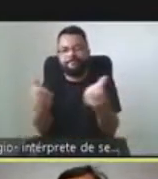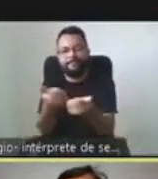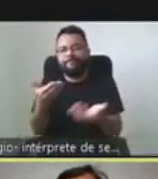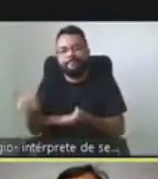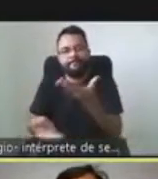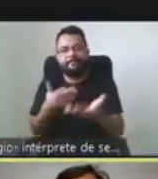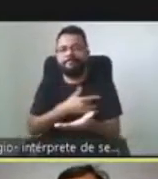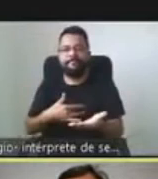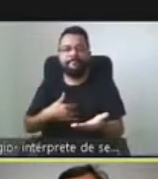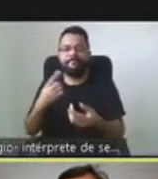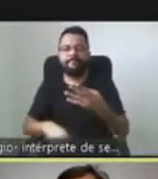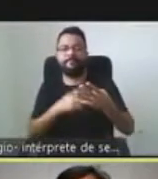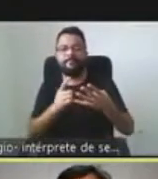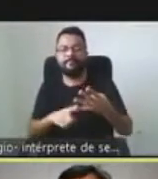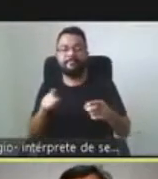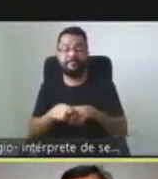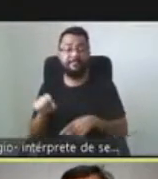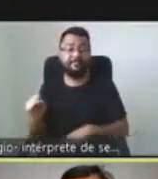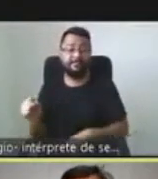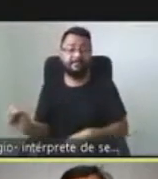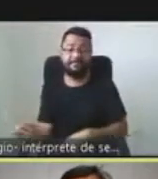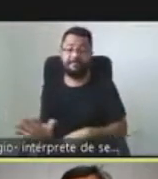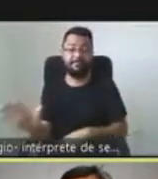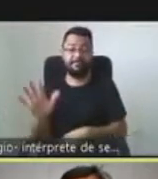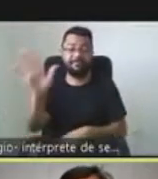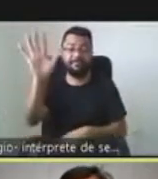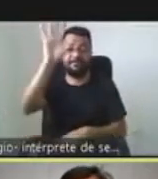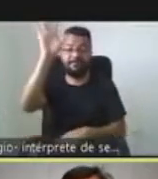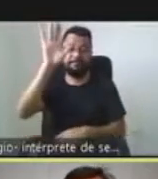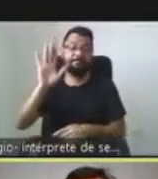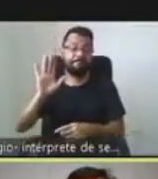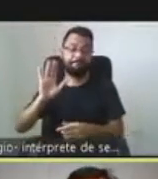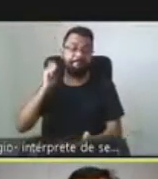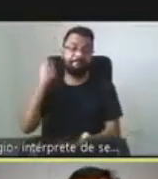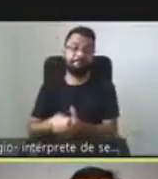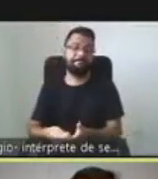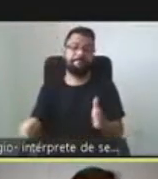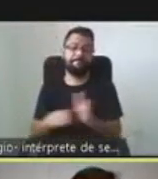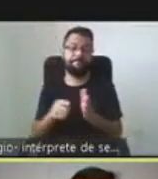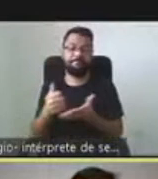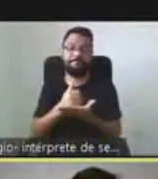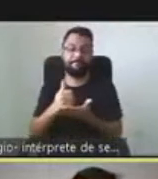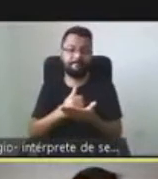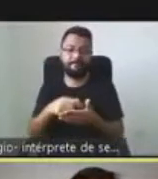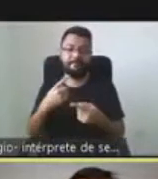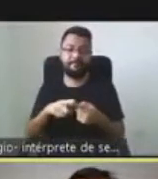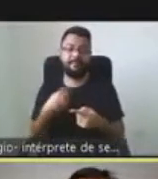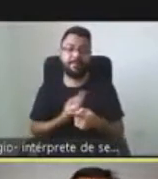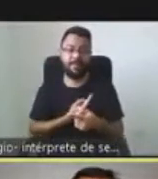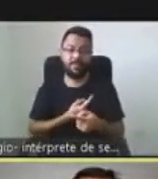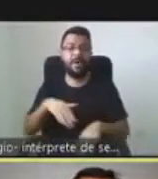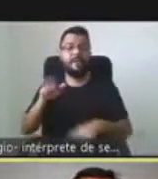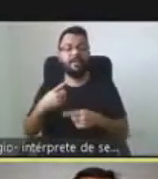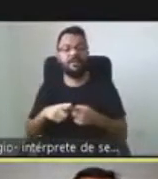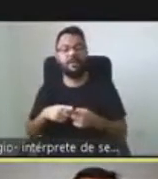los costes de los medicamentos son sumamente altos, porque necesitamos, en muchos casos, en